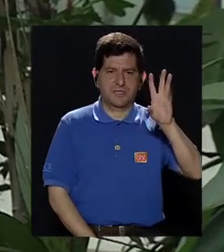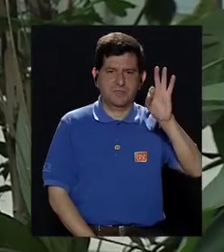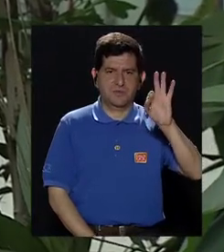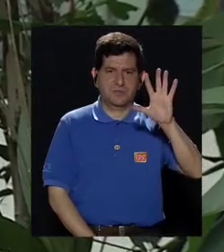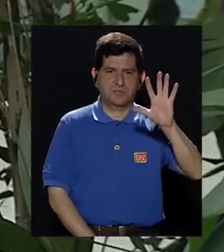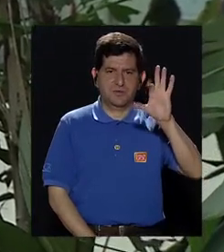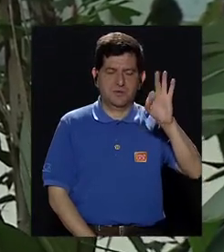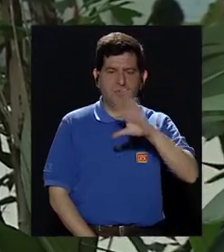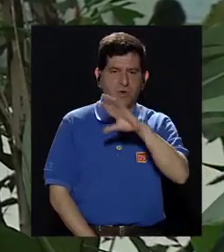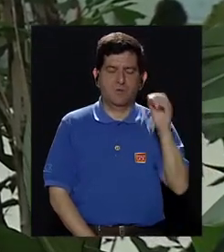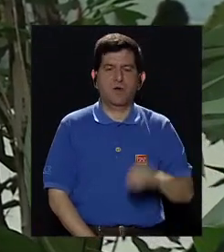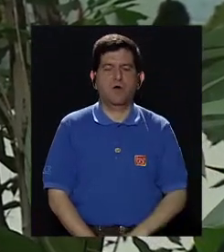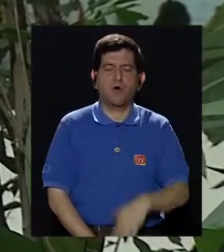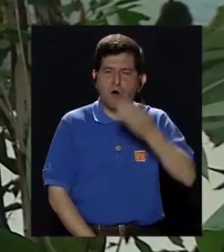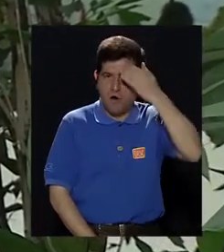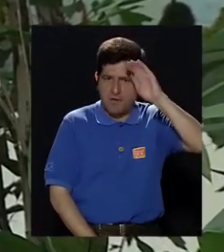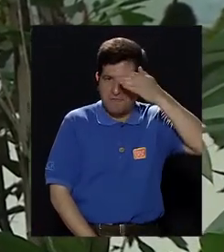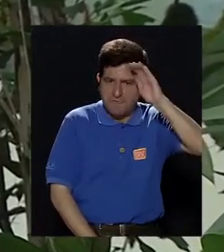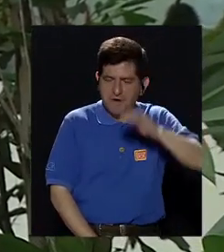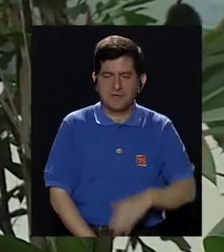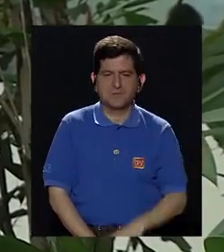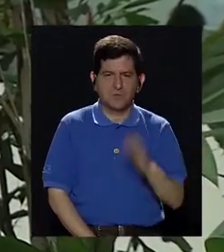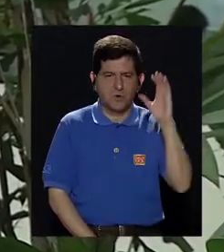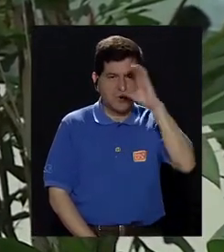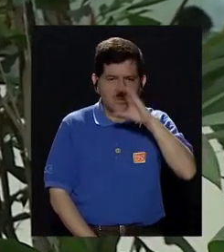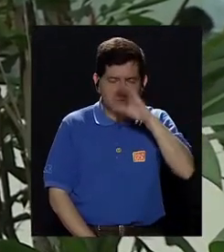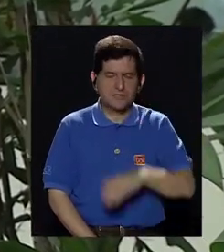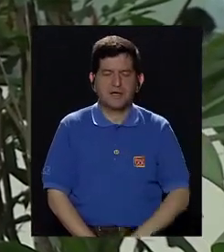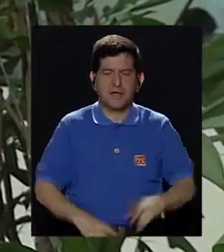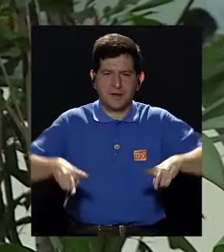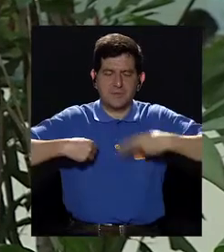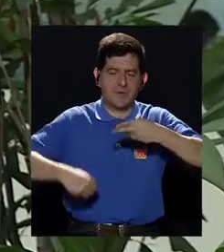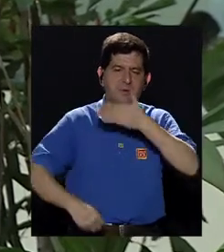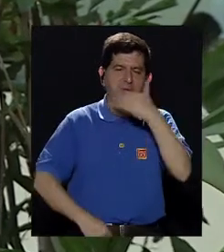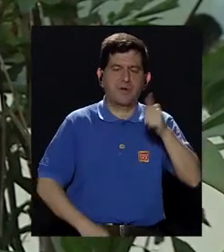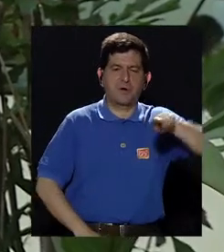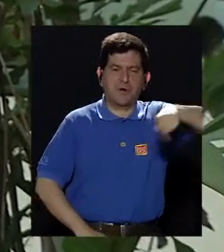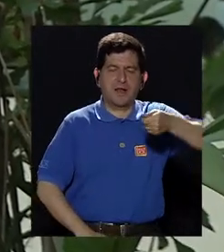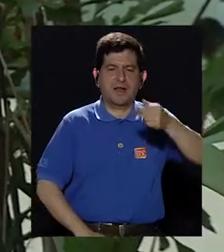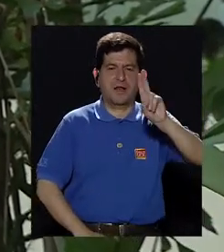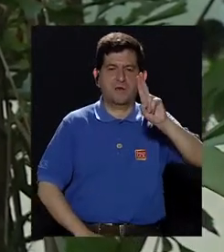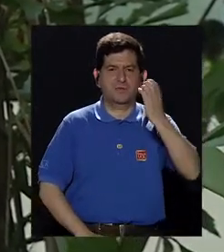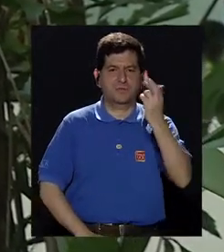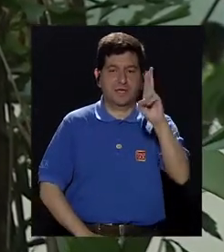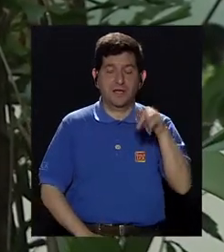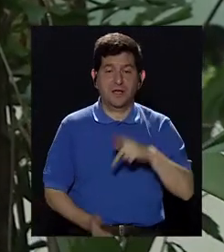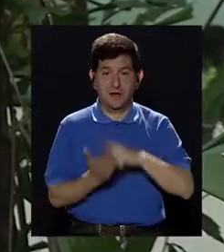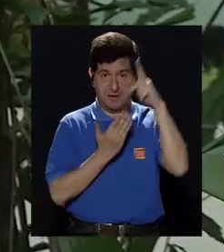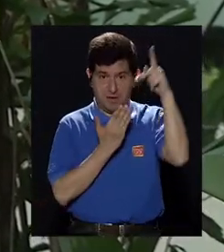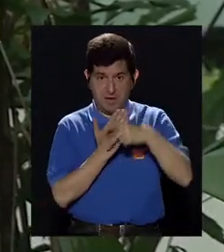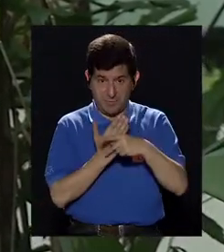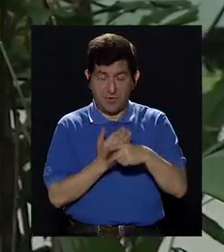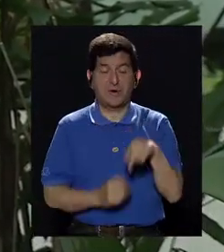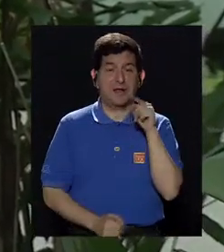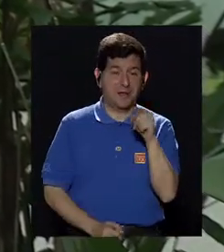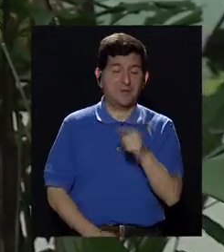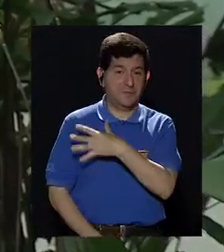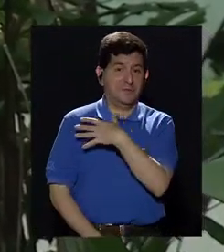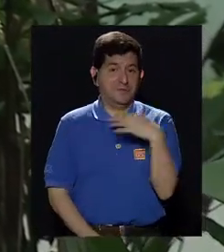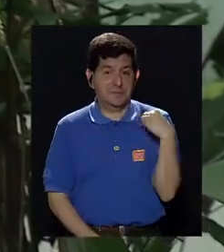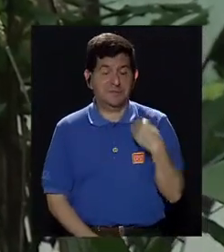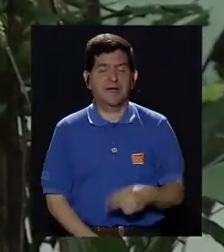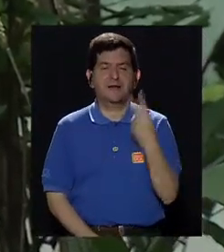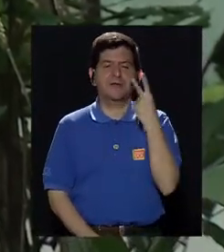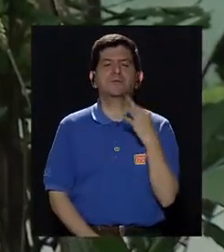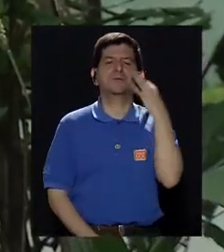2511-6959 o a través del Facebook, nos puede buscar como Vivir Mejor Canal UCR. Esperamos que este programa haya sido de su agrado